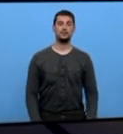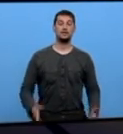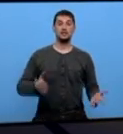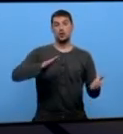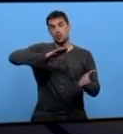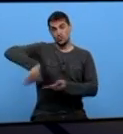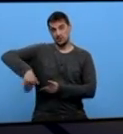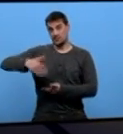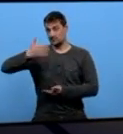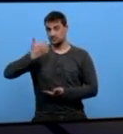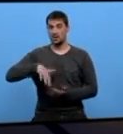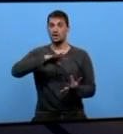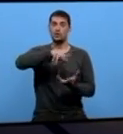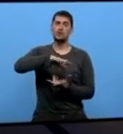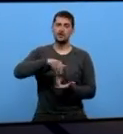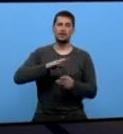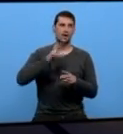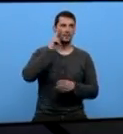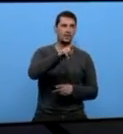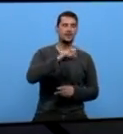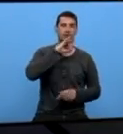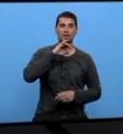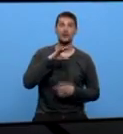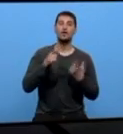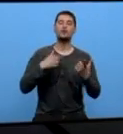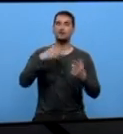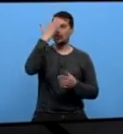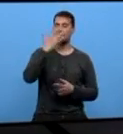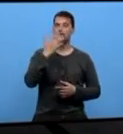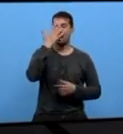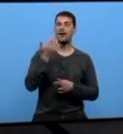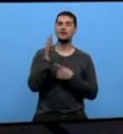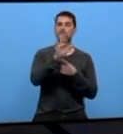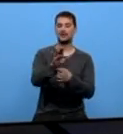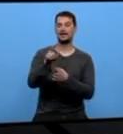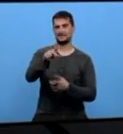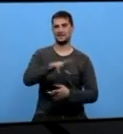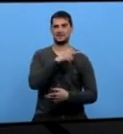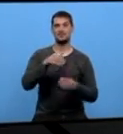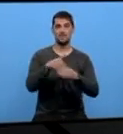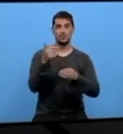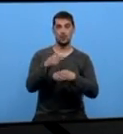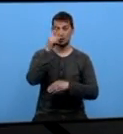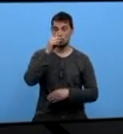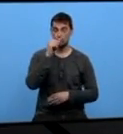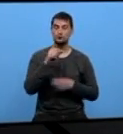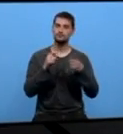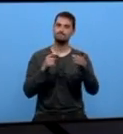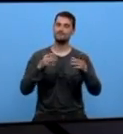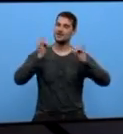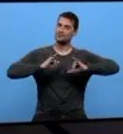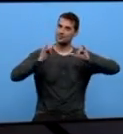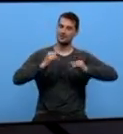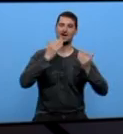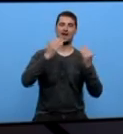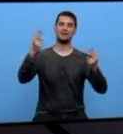E para que queden con vos a borde boca hoxe despedimonos coas mellores imaxes que deixou esta gran cita coa moda lucense Desfruten delas